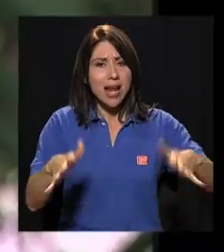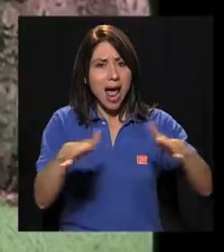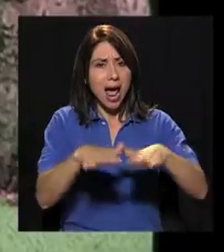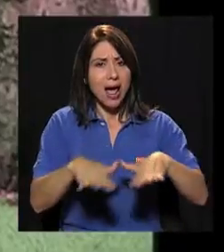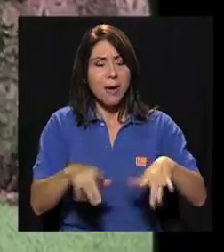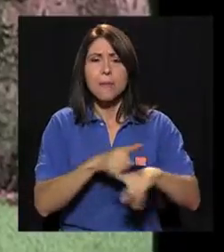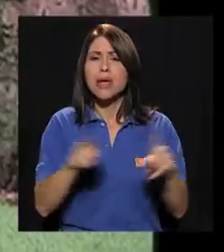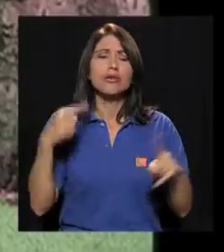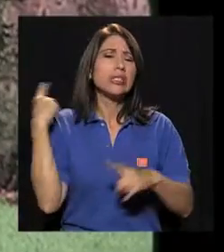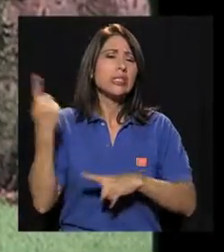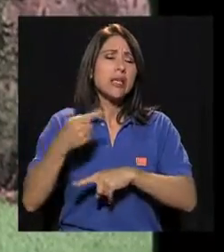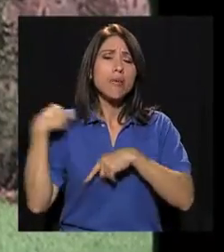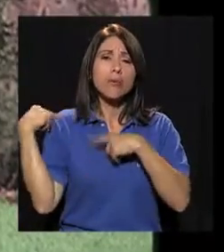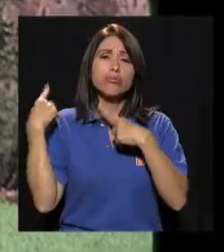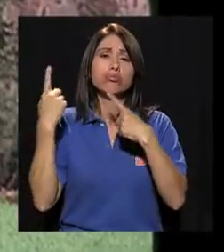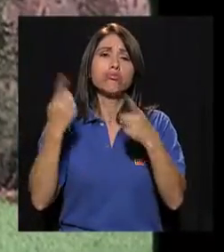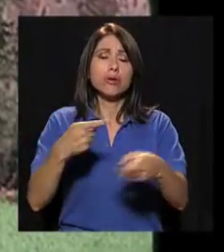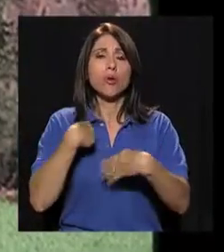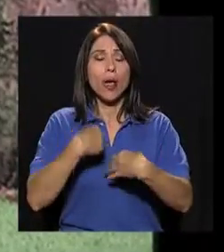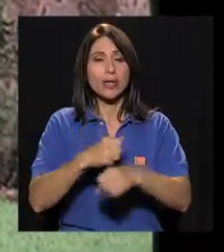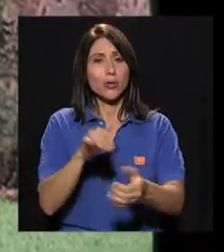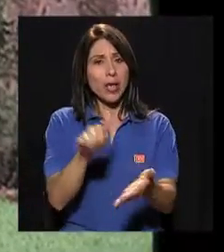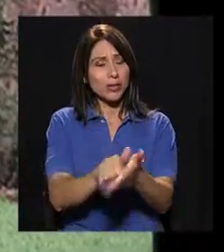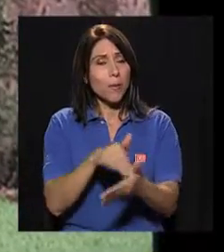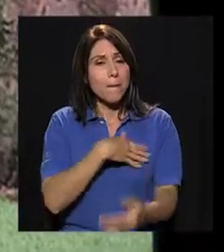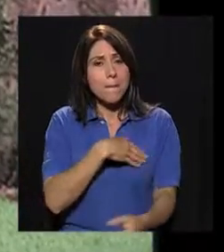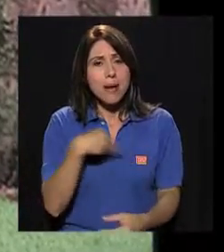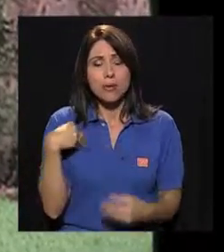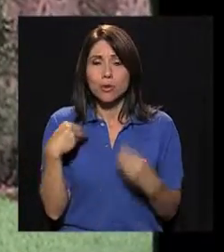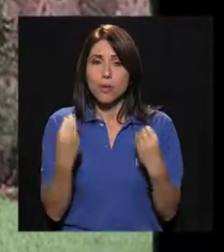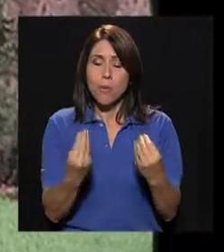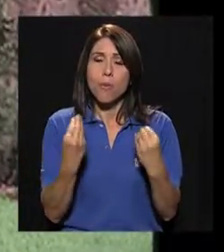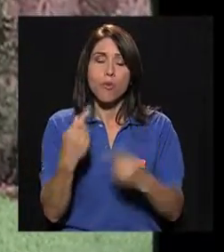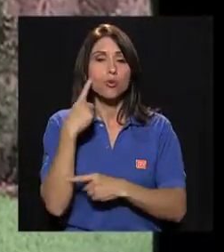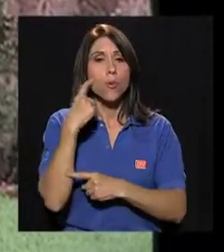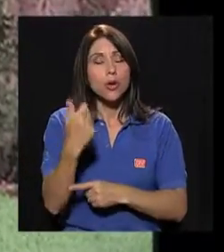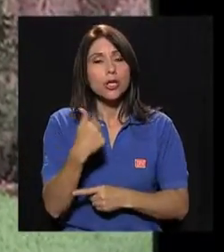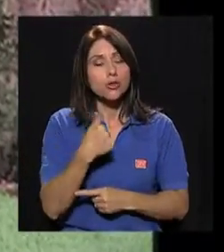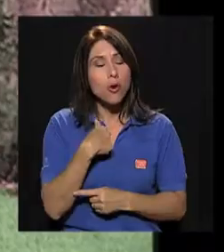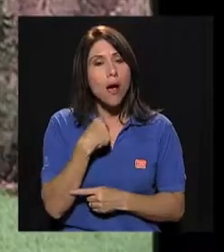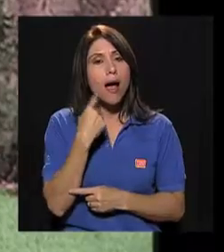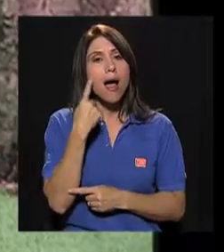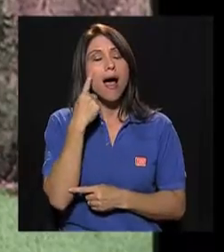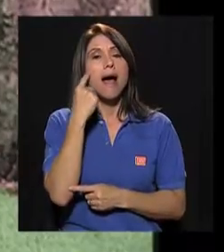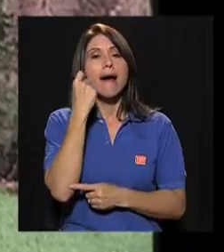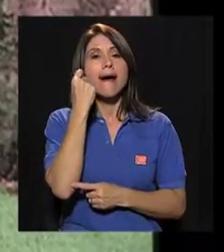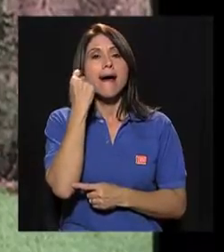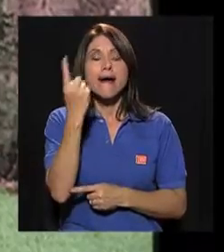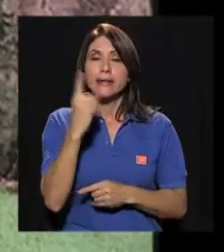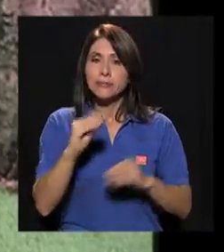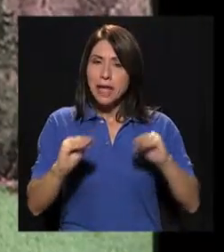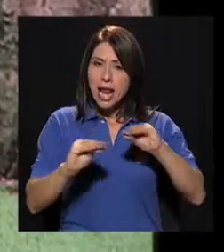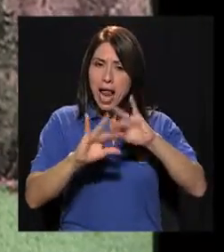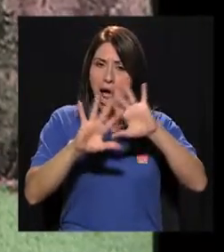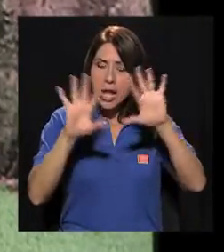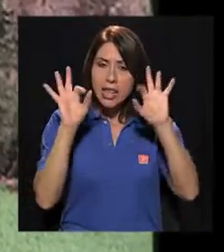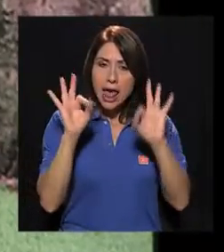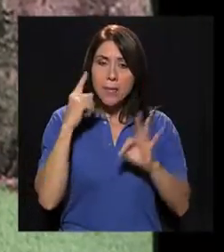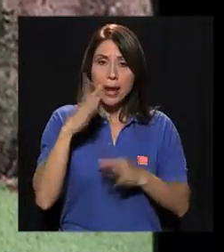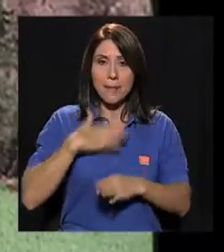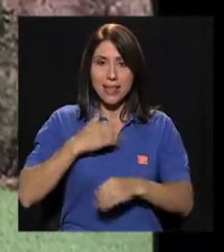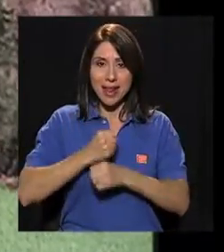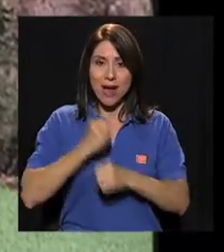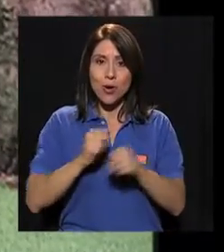Pero todo el tiempo he vivido en esto, todo el tiempo. Y me ha gustado mucho porque me permite tener una claridad